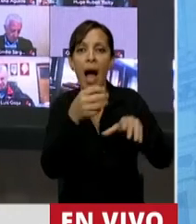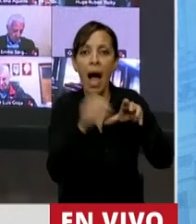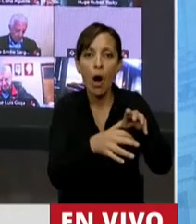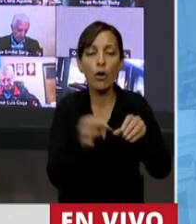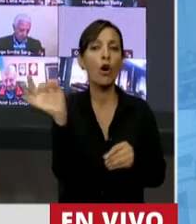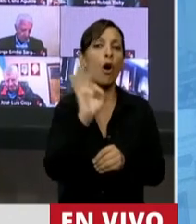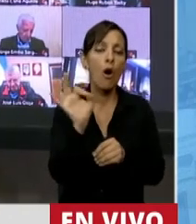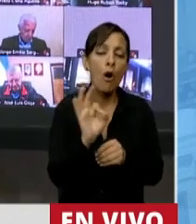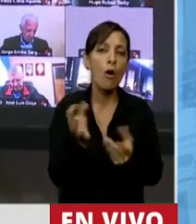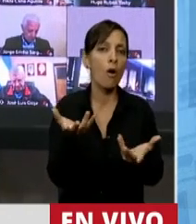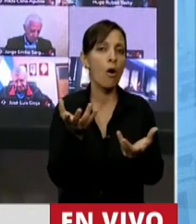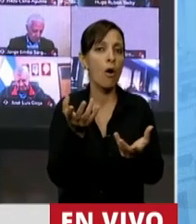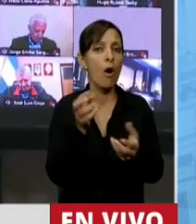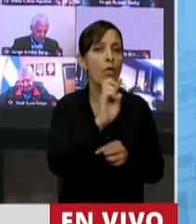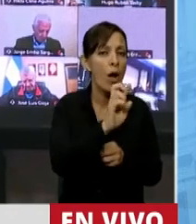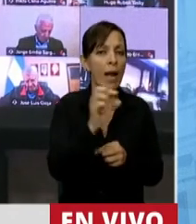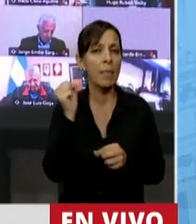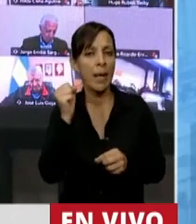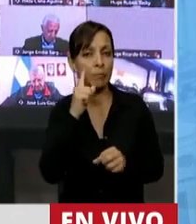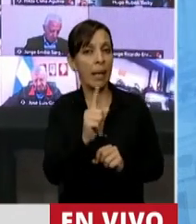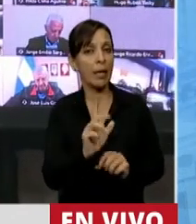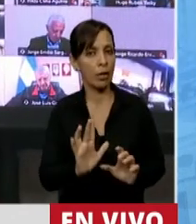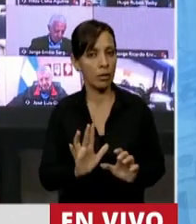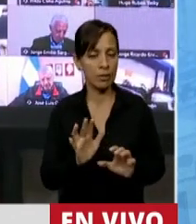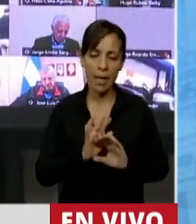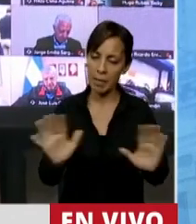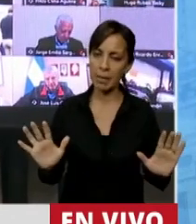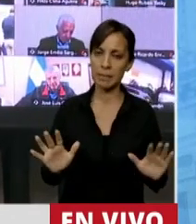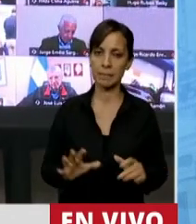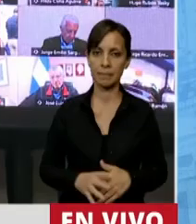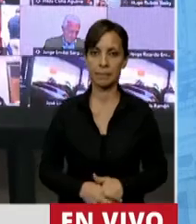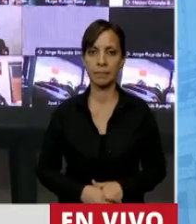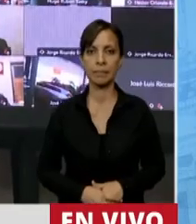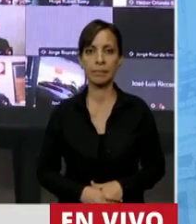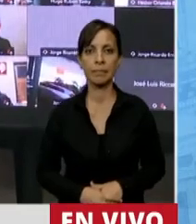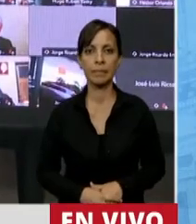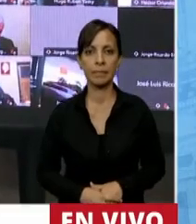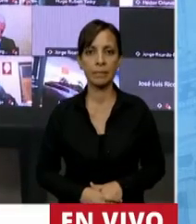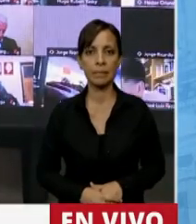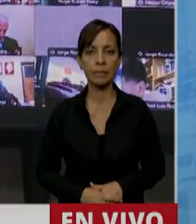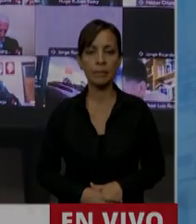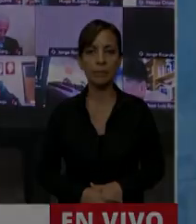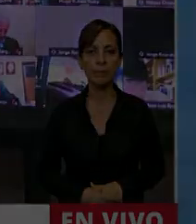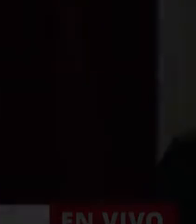de ahorro en dólares y en pesos. Nada más, señor Presidente. Muchísimas gracias. Gracias, diputado.